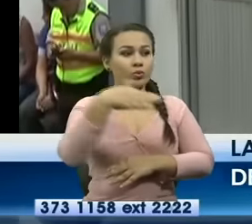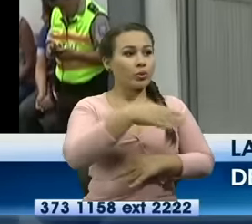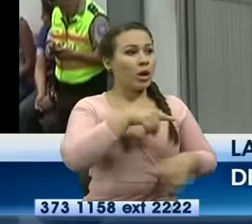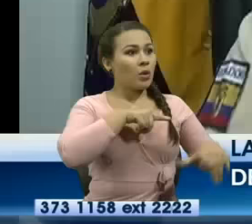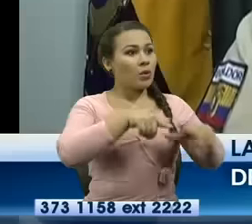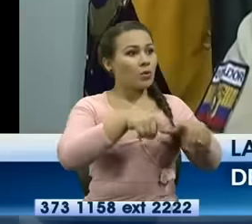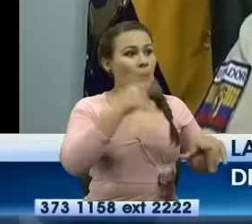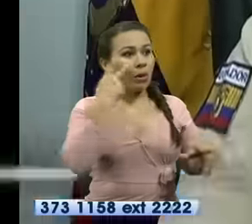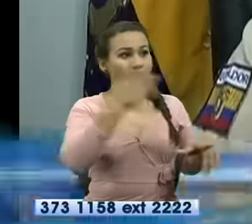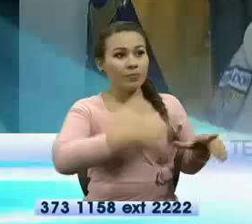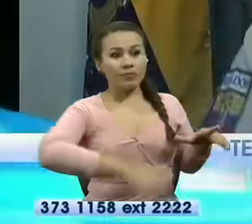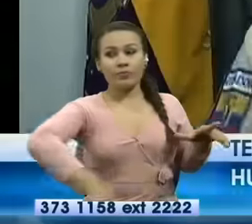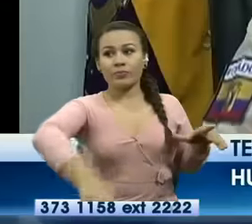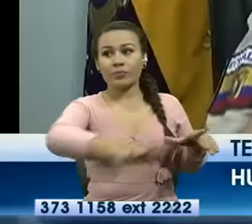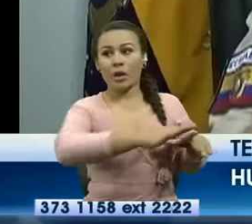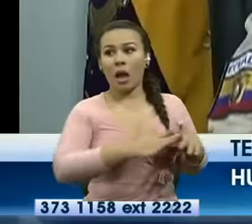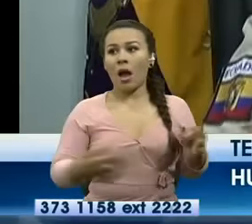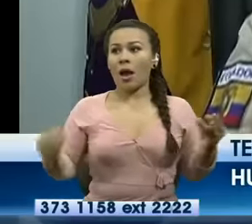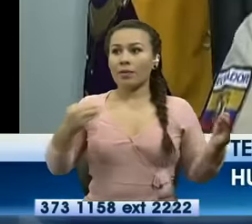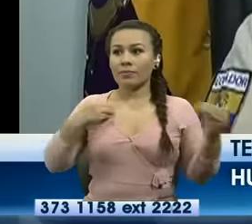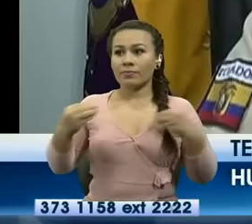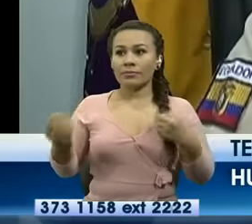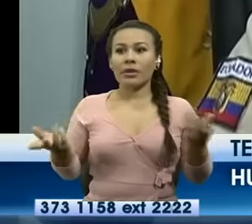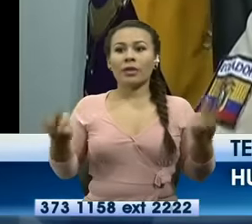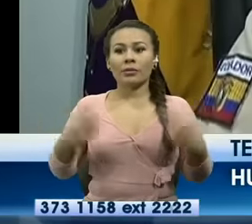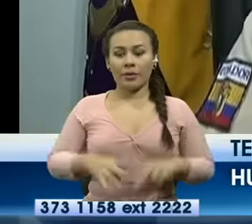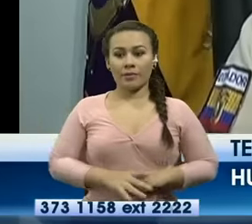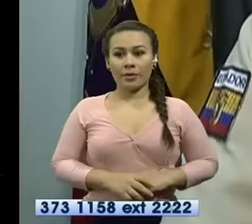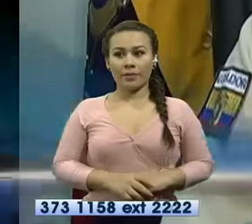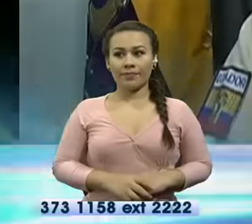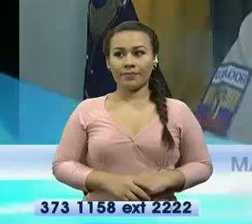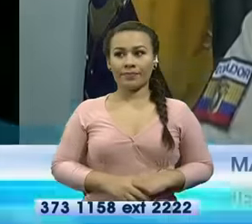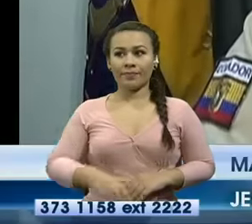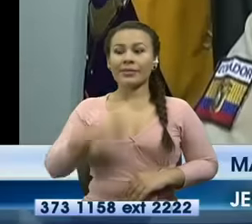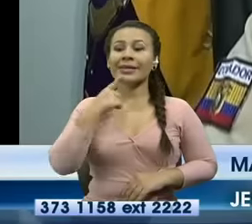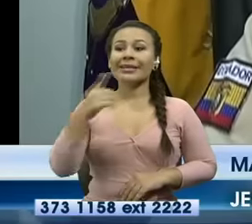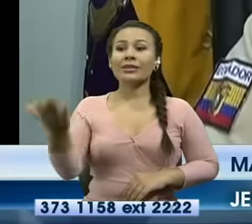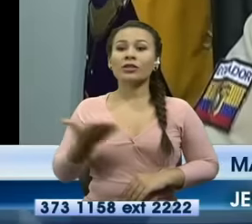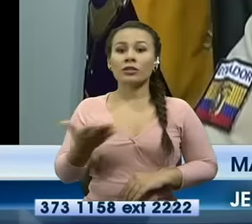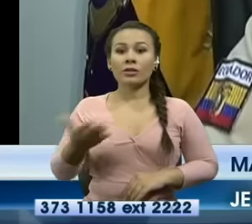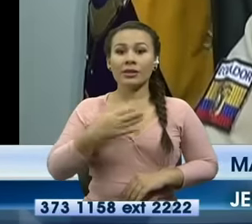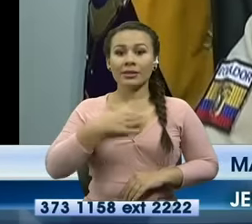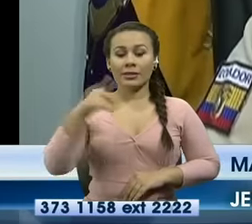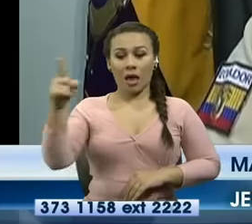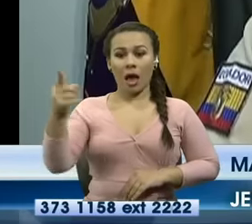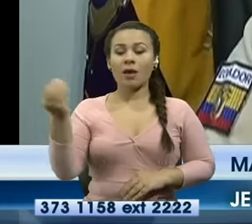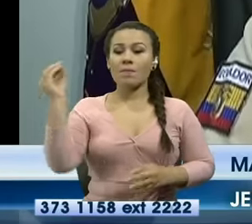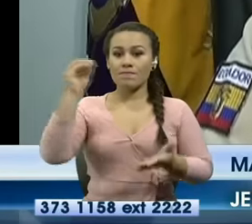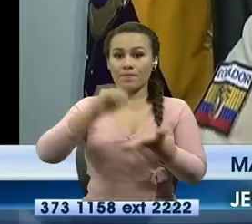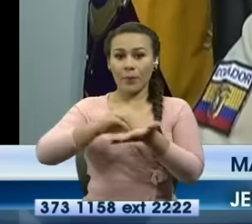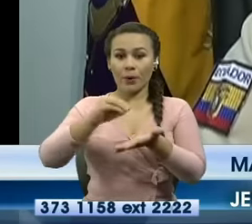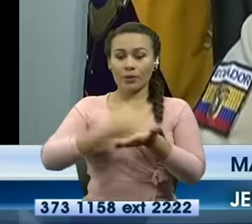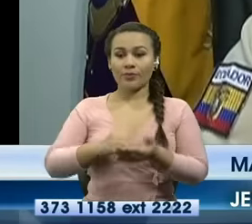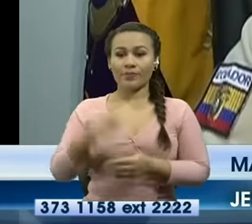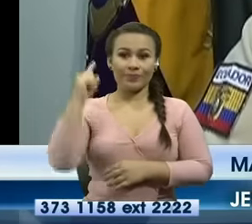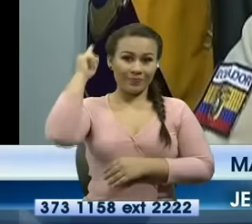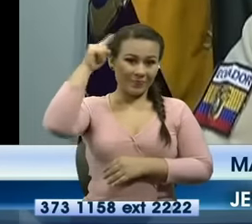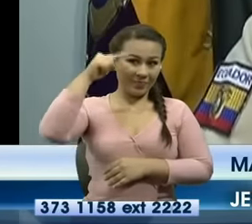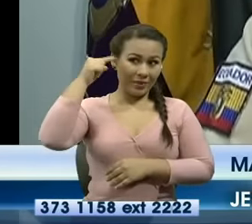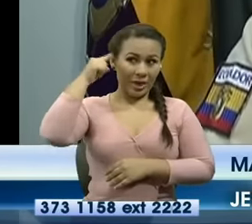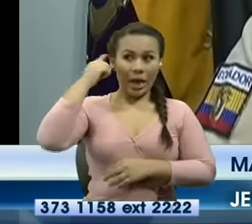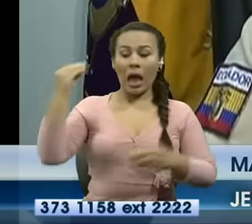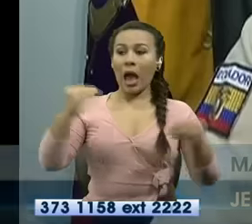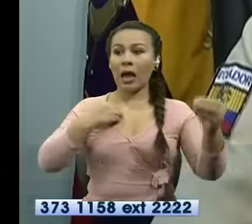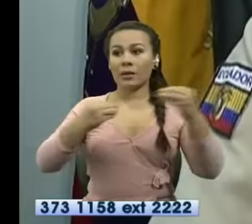casa de salud tiene una sola herida que tiene en el occipital está alojada ahí el proyectil como les decía de acuerdo a la